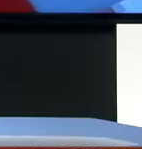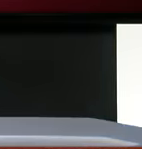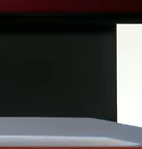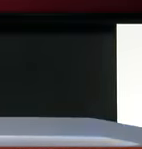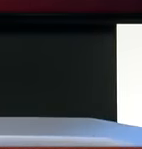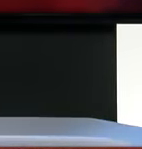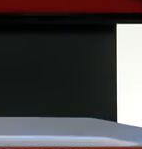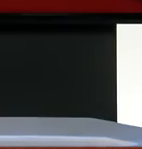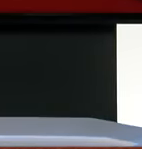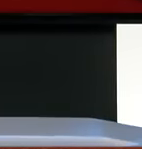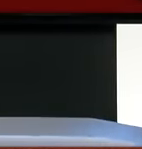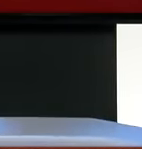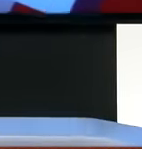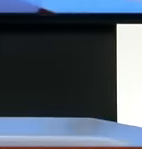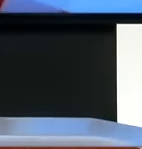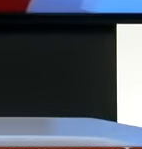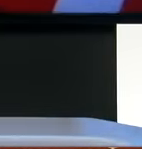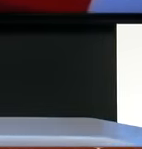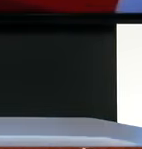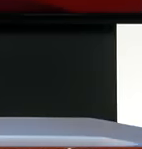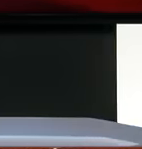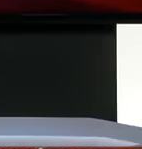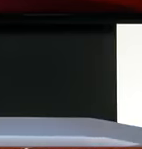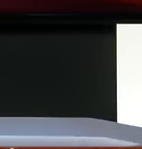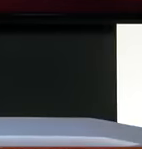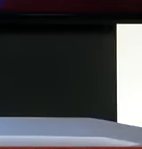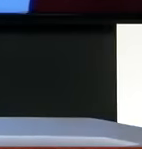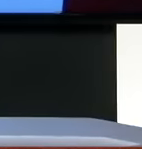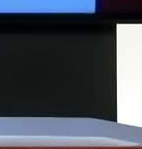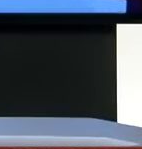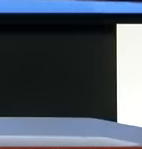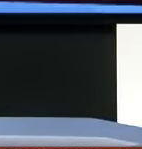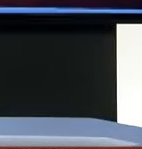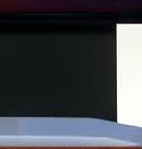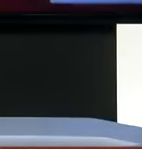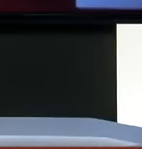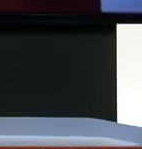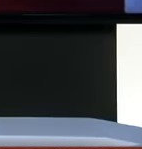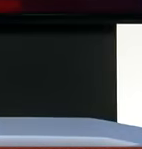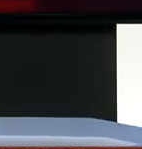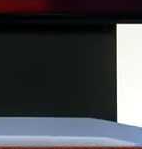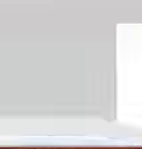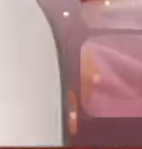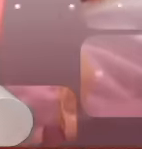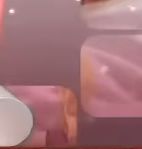Tabasco es orgullosamente El lugar de origen Del cacao Y uno de los principales Productores del país